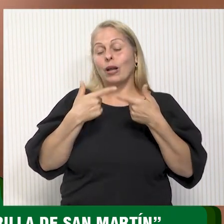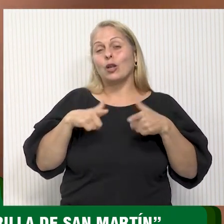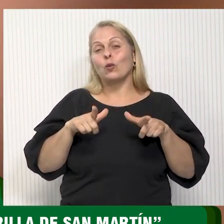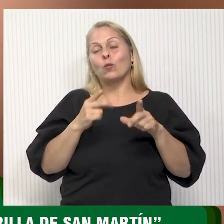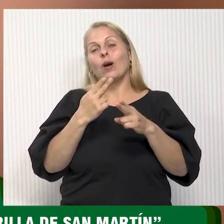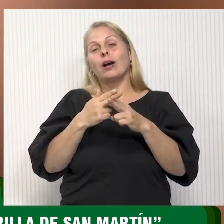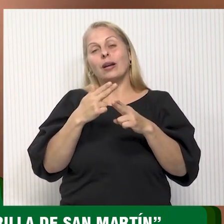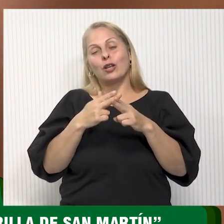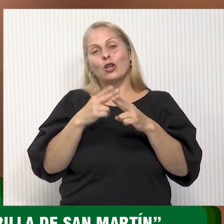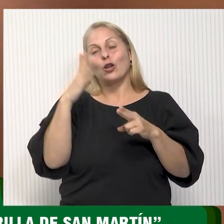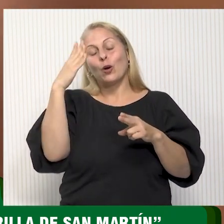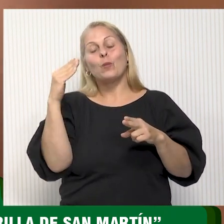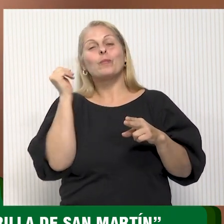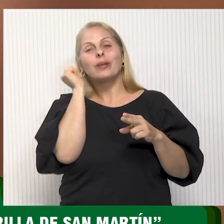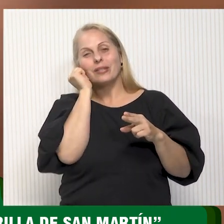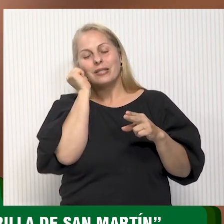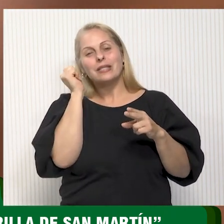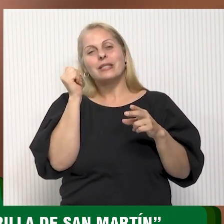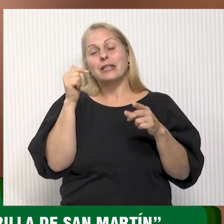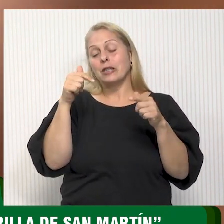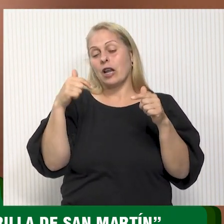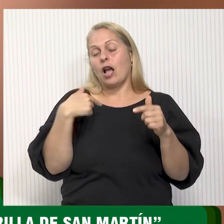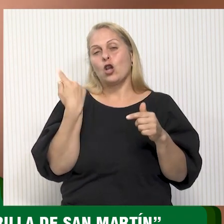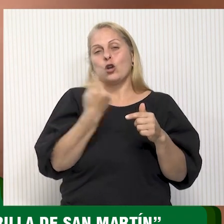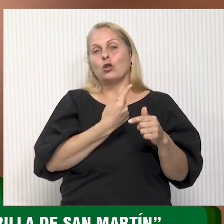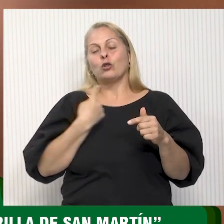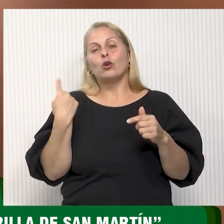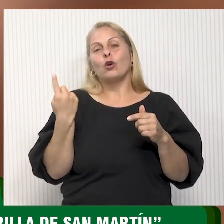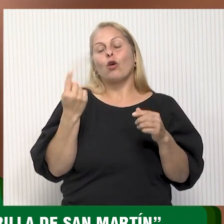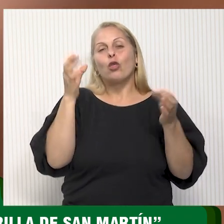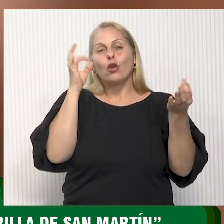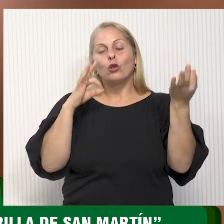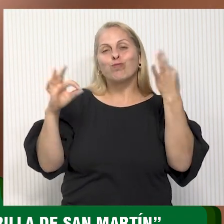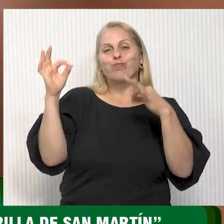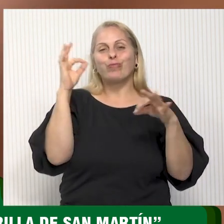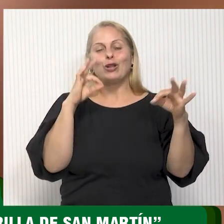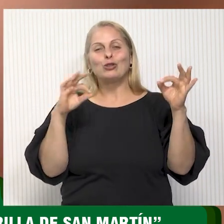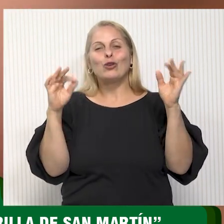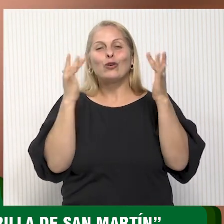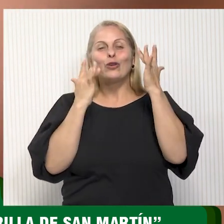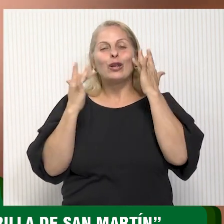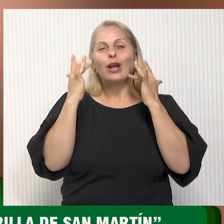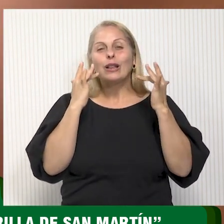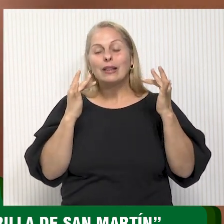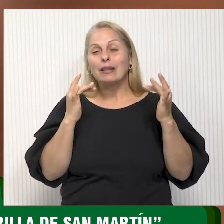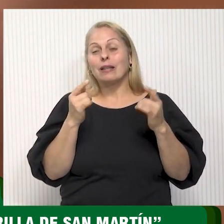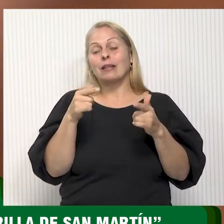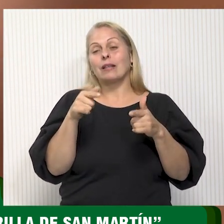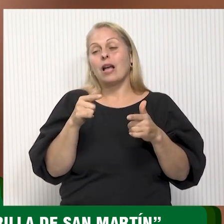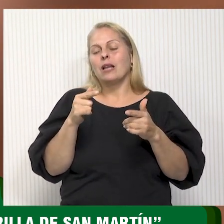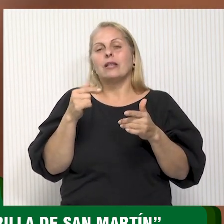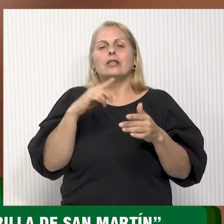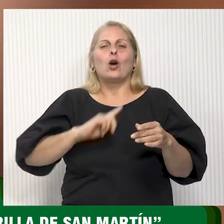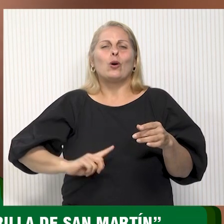nombre. Para nosotros, los artistas, sobre todo los artistas de Arredo de la Plata, China, es un emblema.